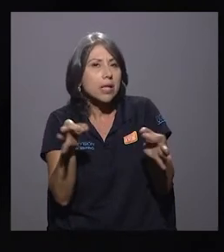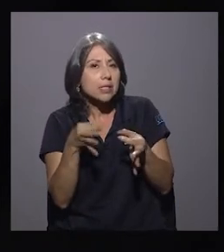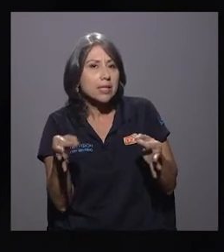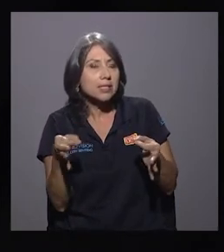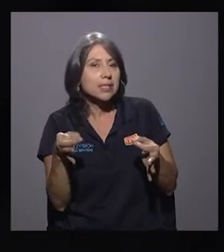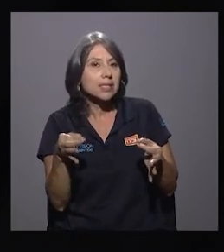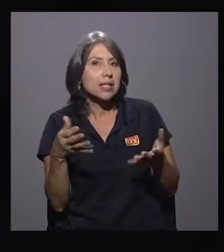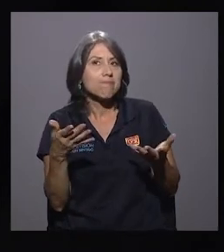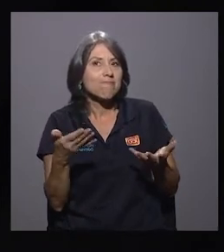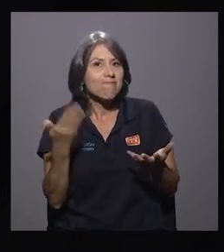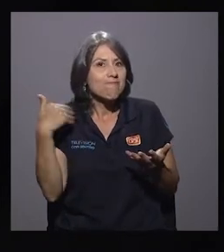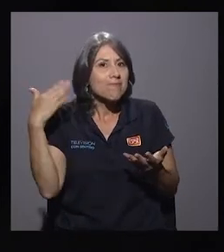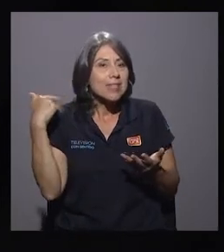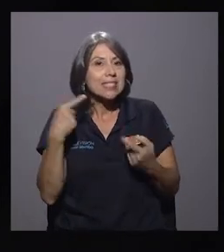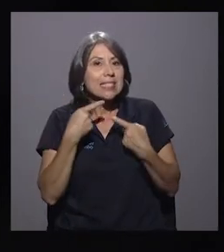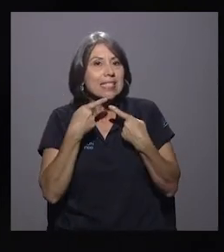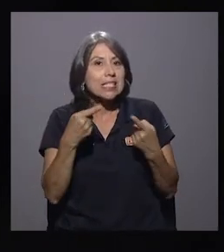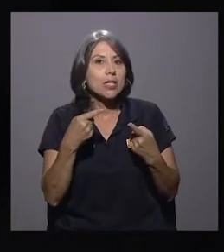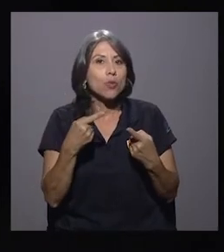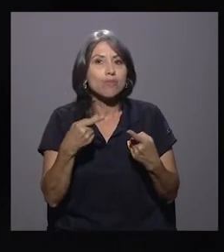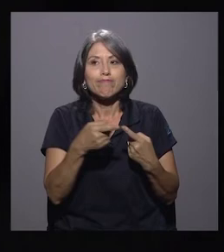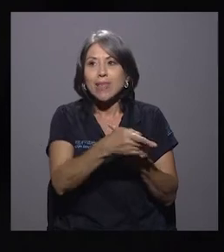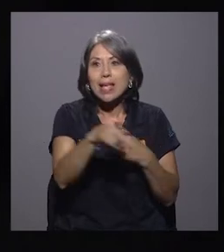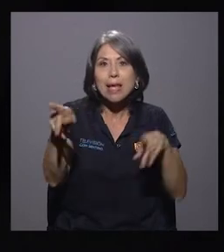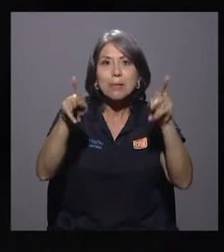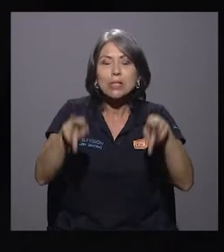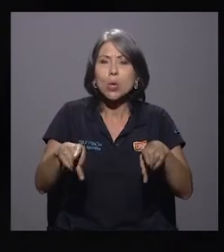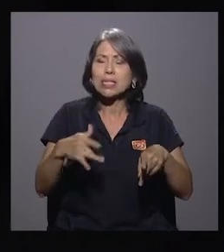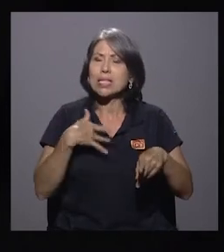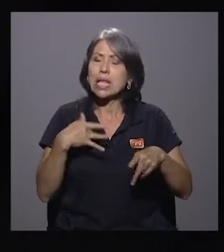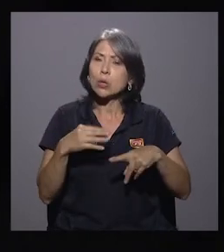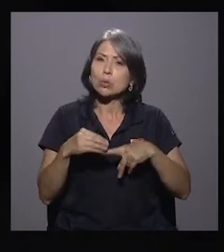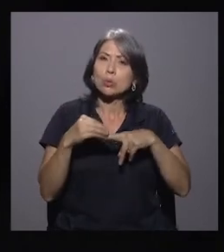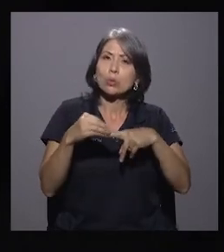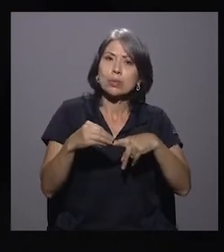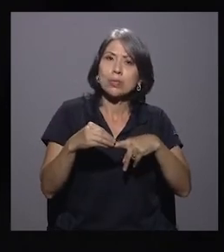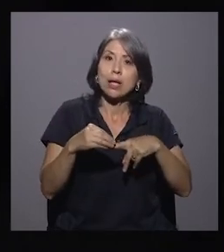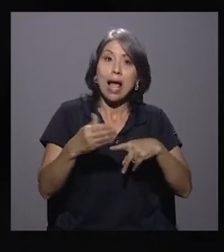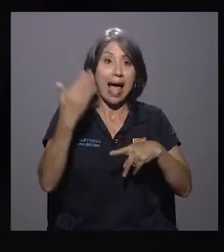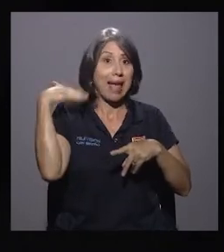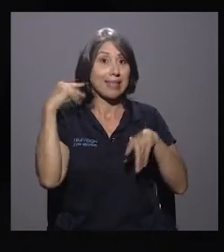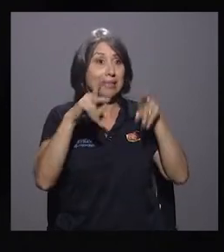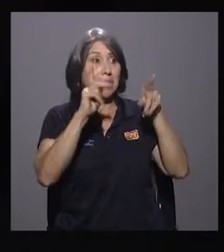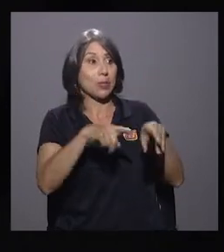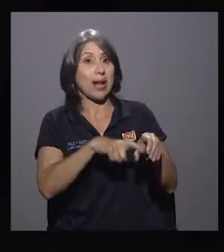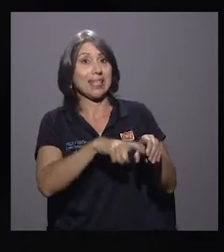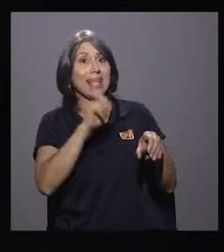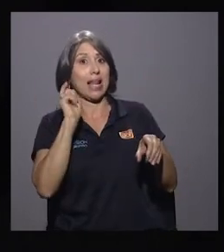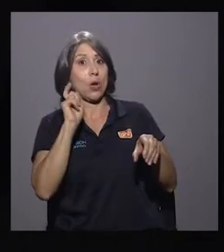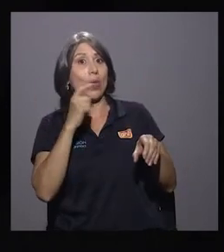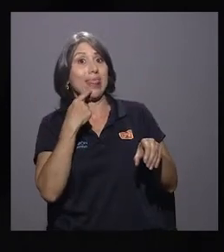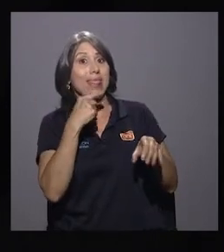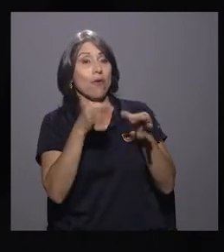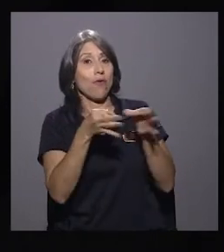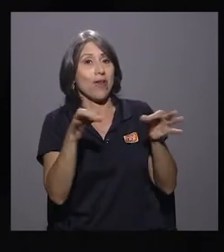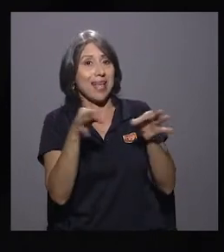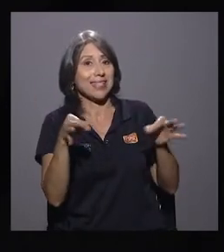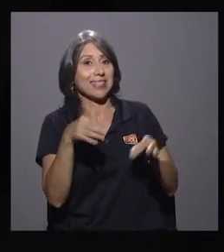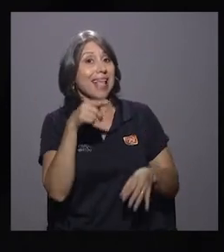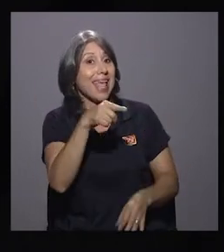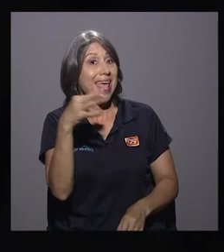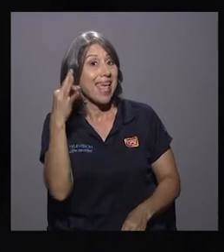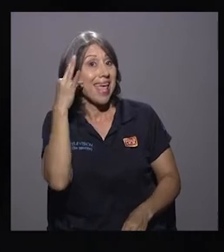muy significativas para la ciudadanía que planteó la persona cuando salió su antecesora. Ella decía que